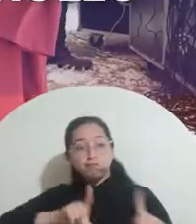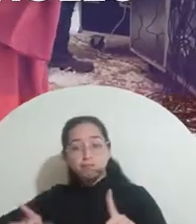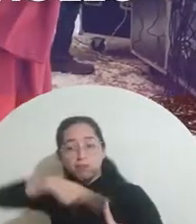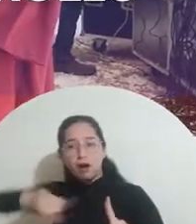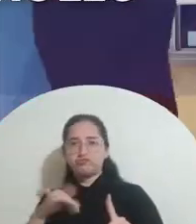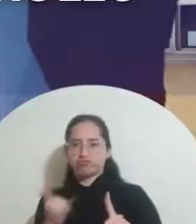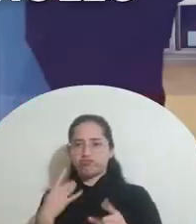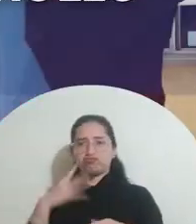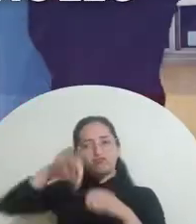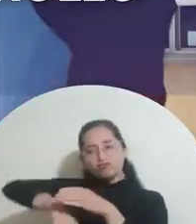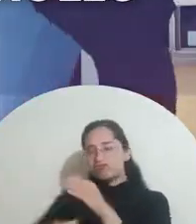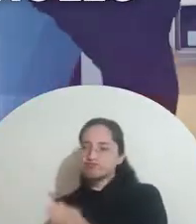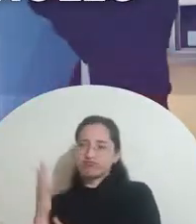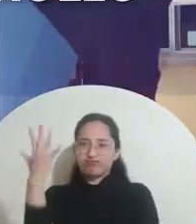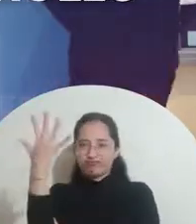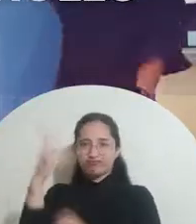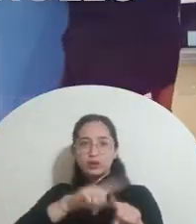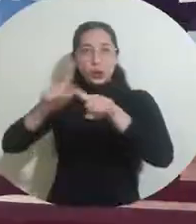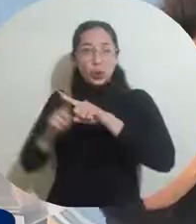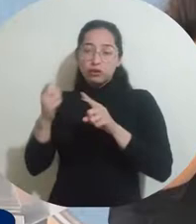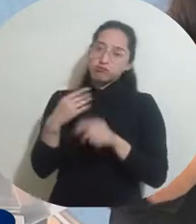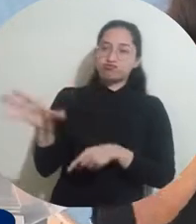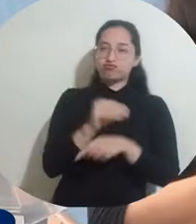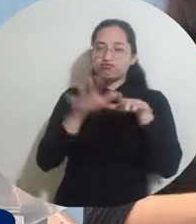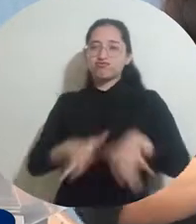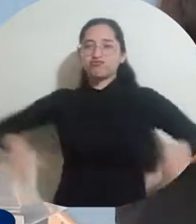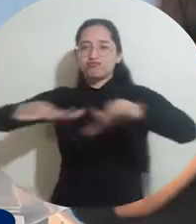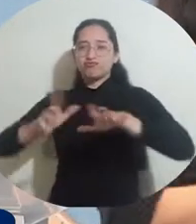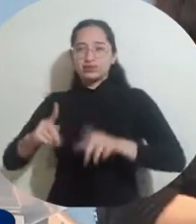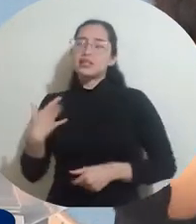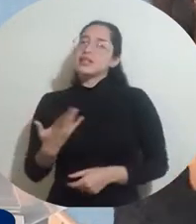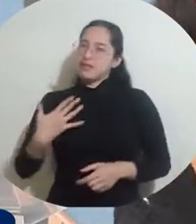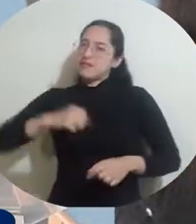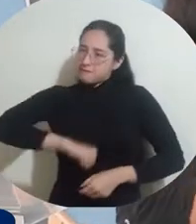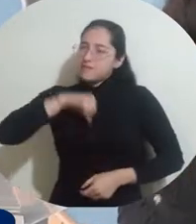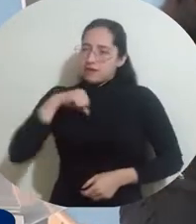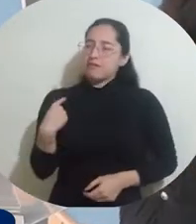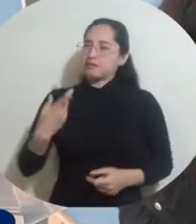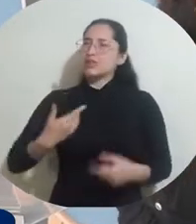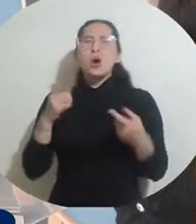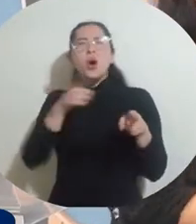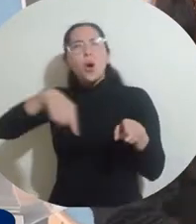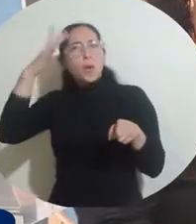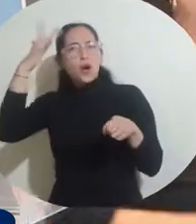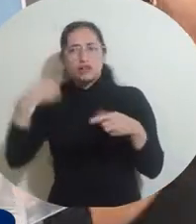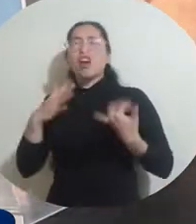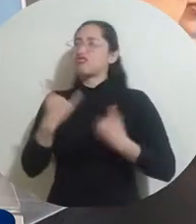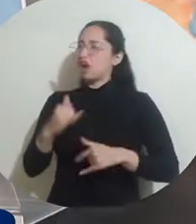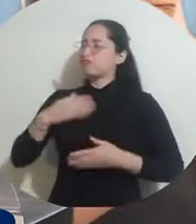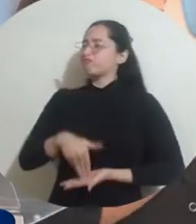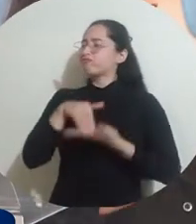Estamos orgullosos de todos ellos, sencilla y llanamente porque tenemos fe de que hemos